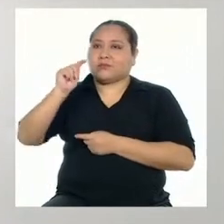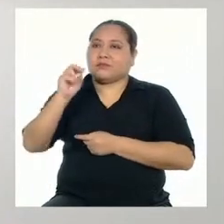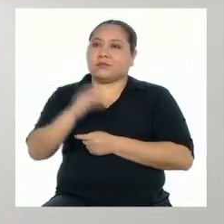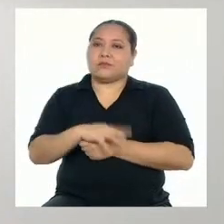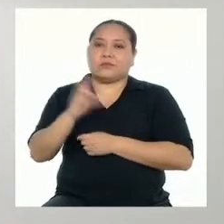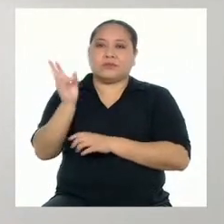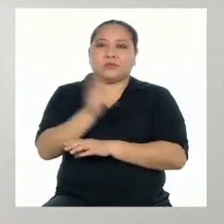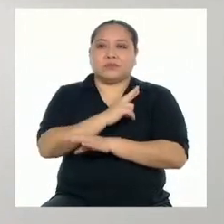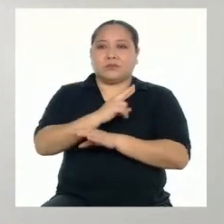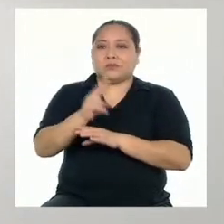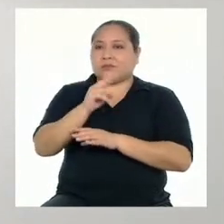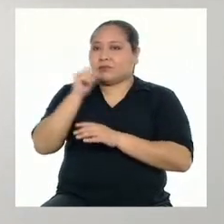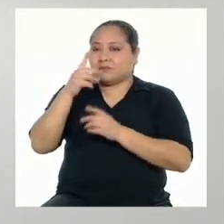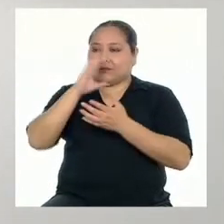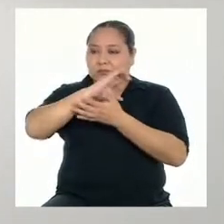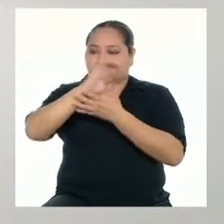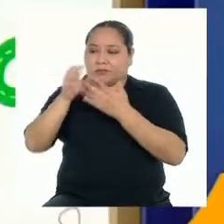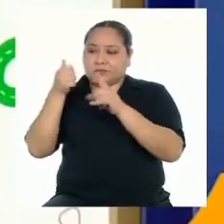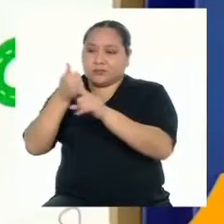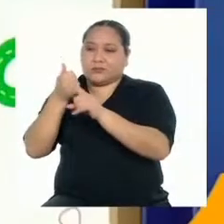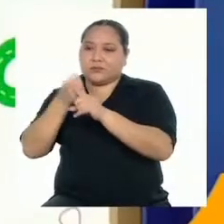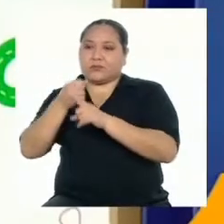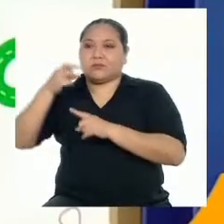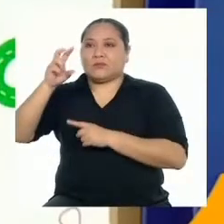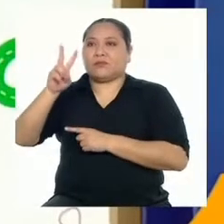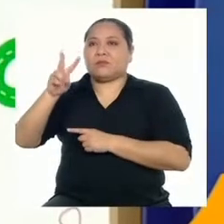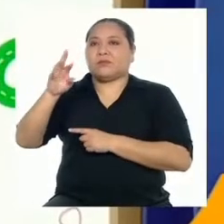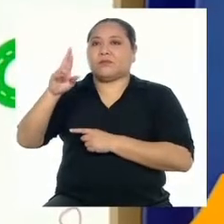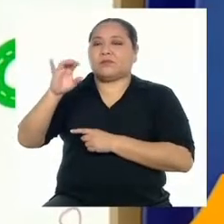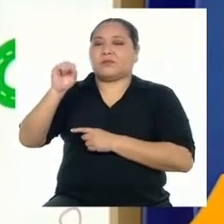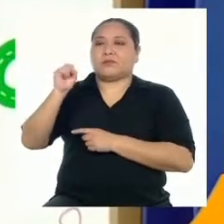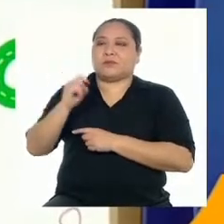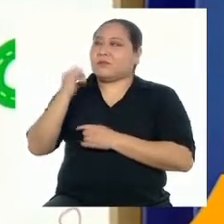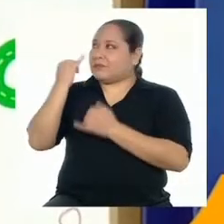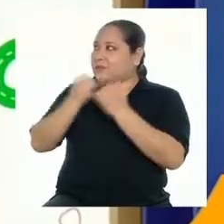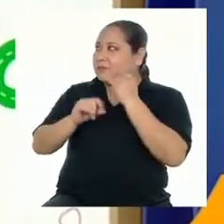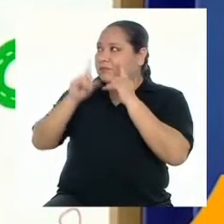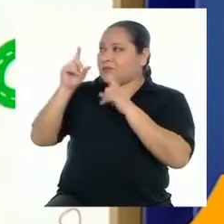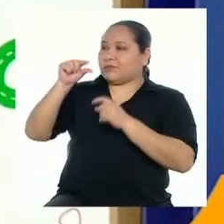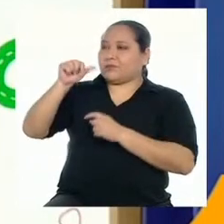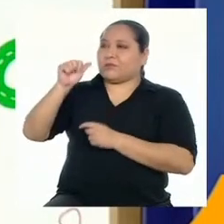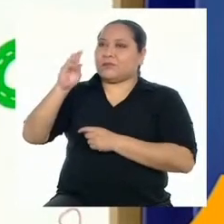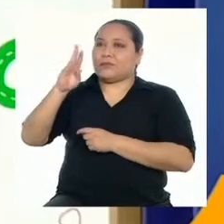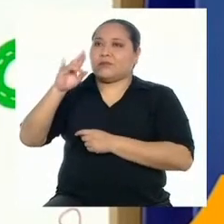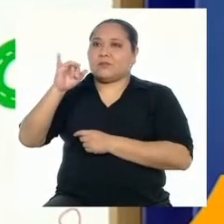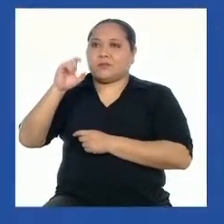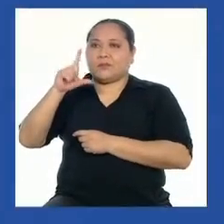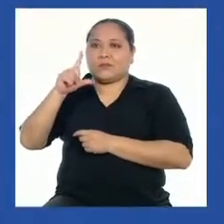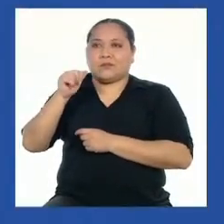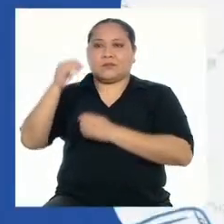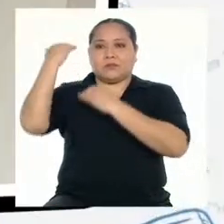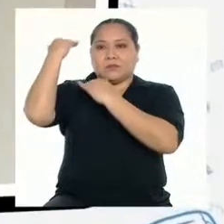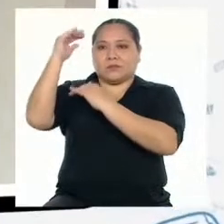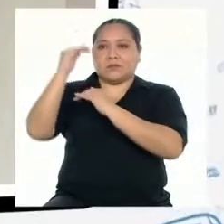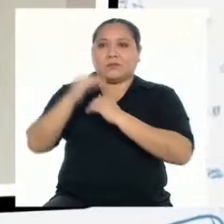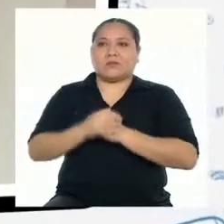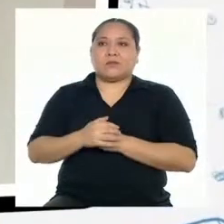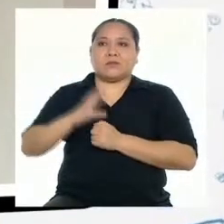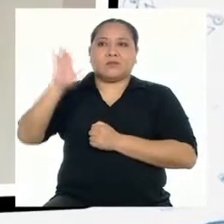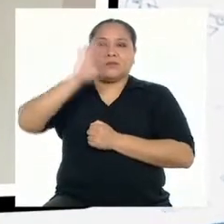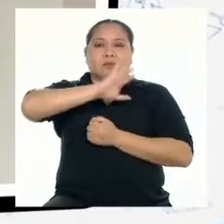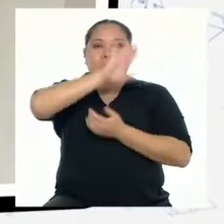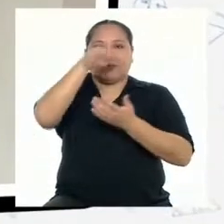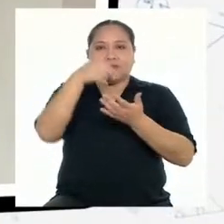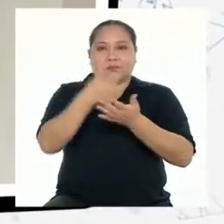rima, que caracterizan el verso. Tenemos una última pregunta, de Gabriela, de la ciudad de Piura. Hola